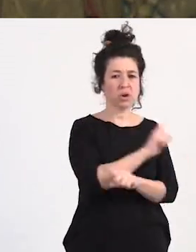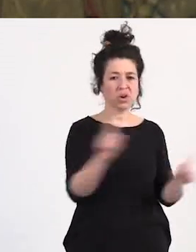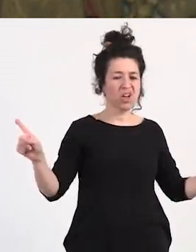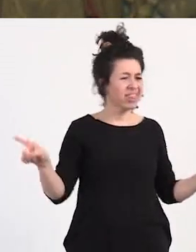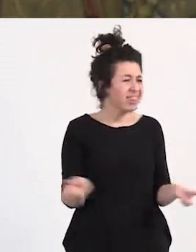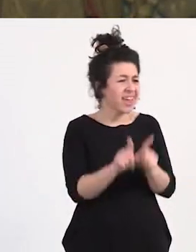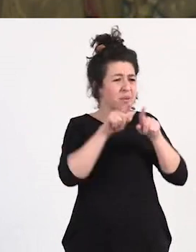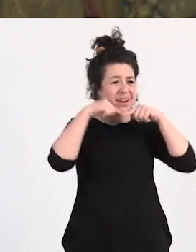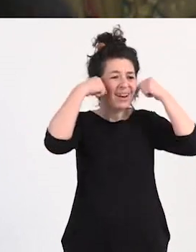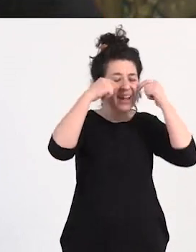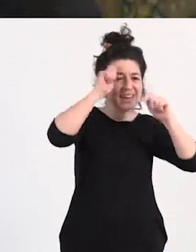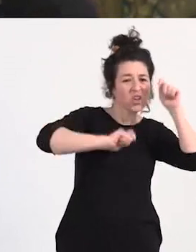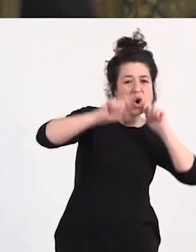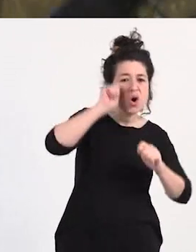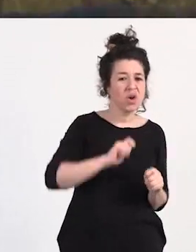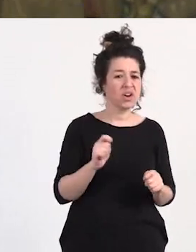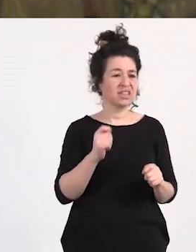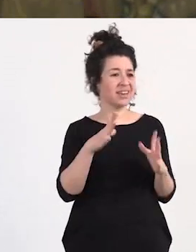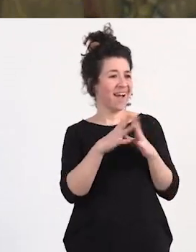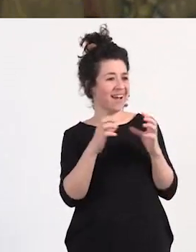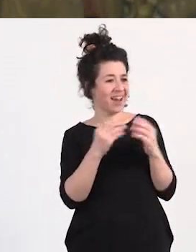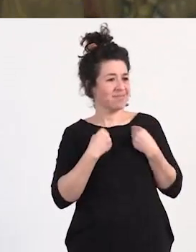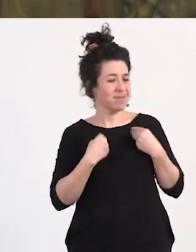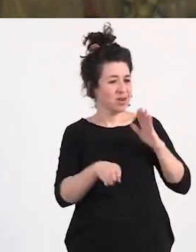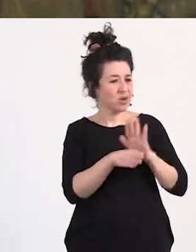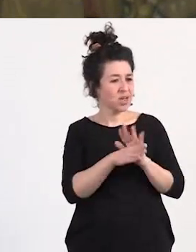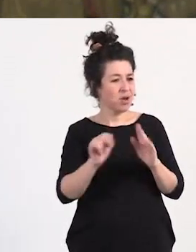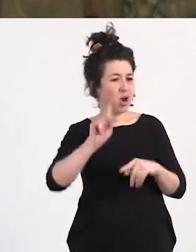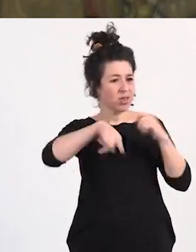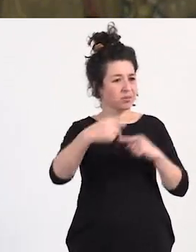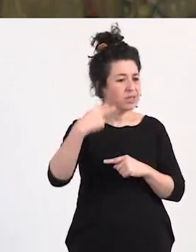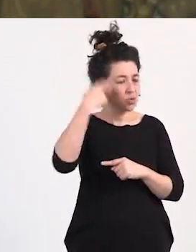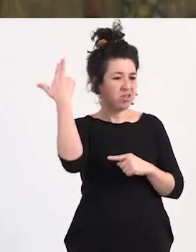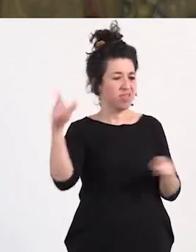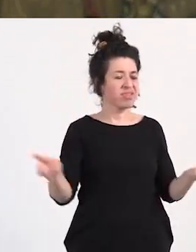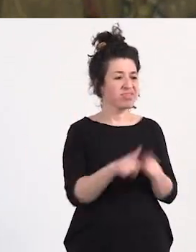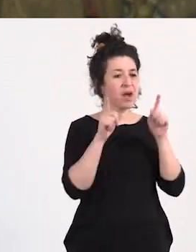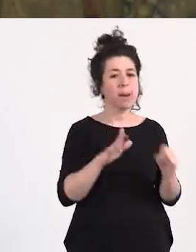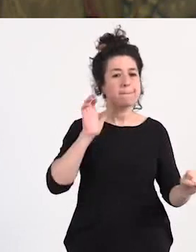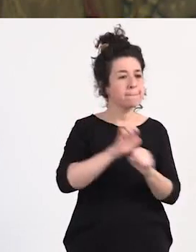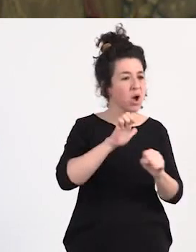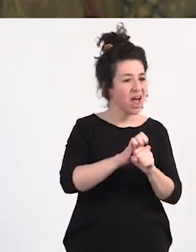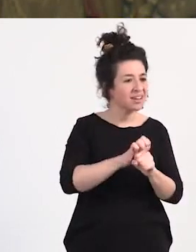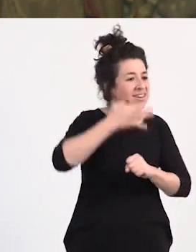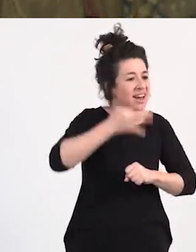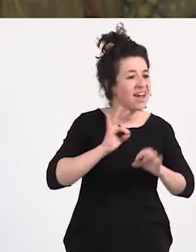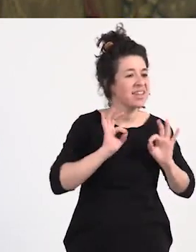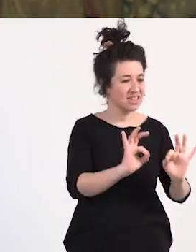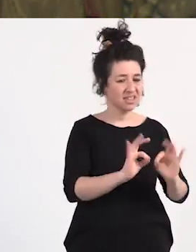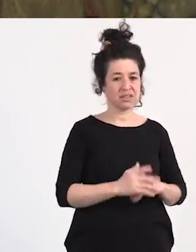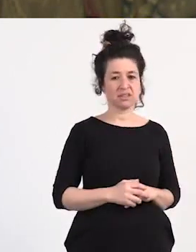se reía da igual si lloraba da igual si tenía ganas de seguir viviendo o si se suicidó después la violaron y el punto es ese